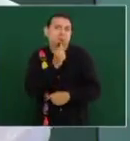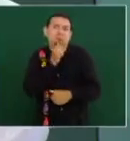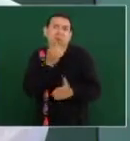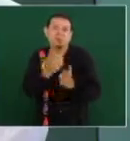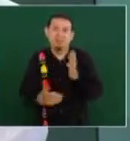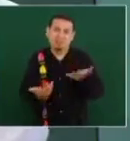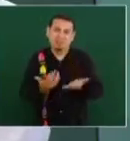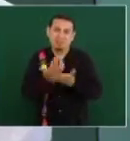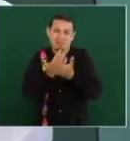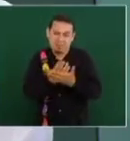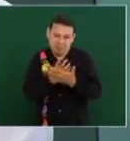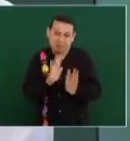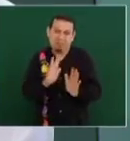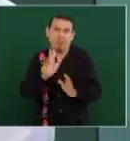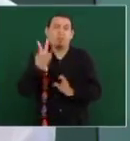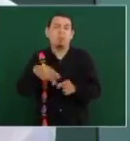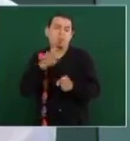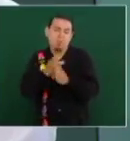vamos a esperarnos.